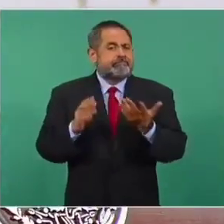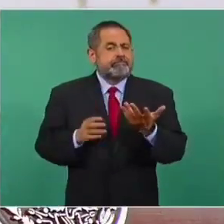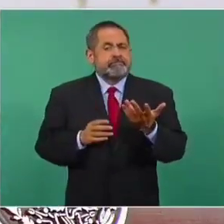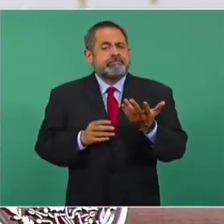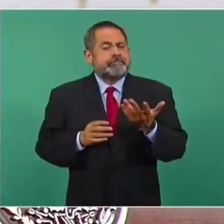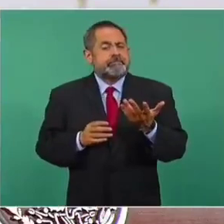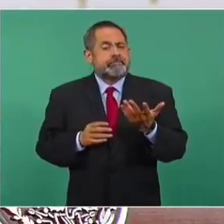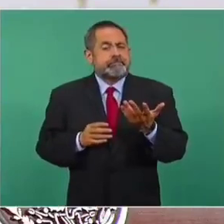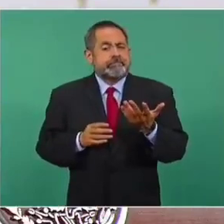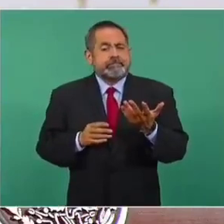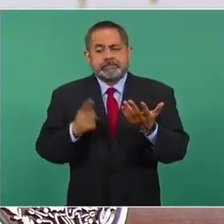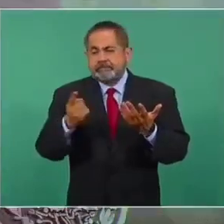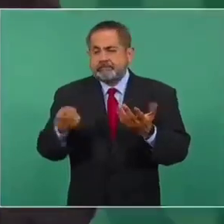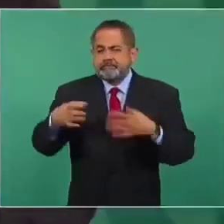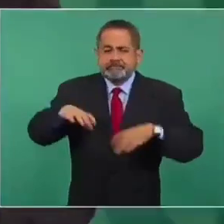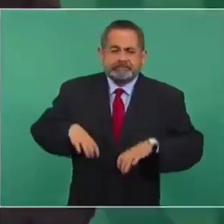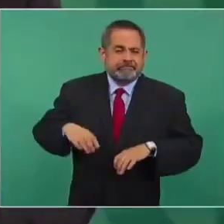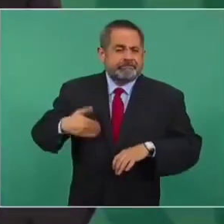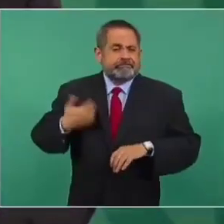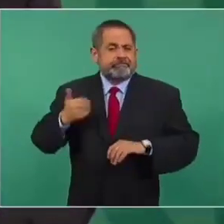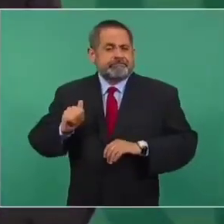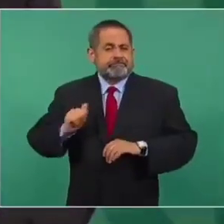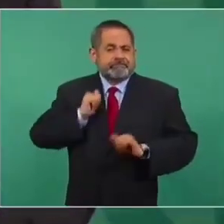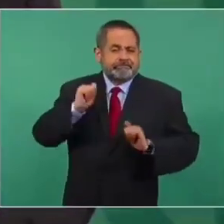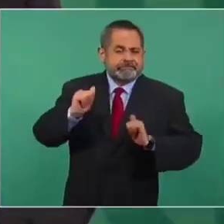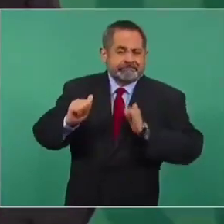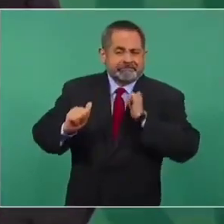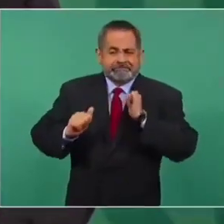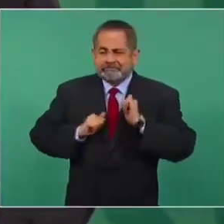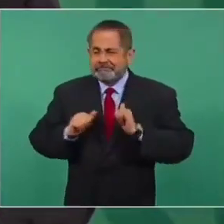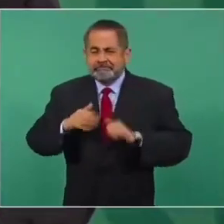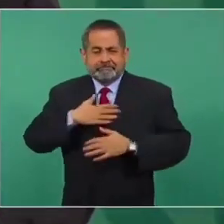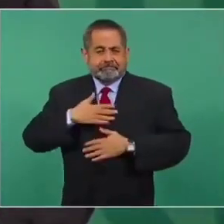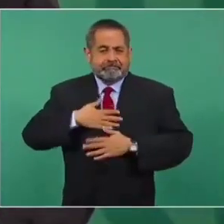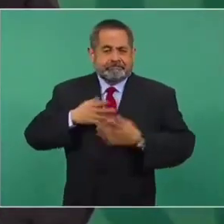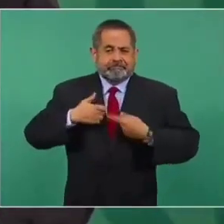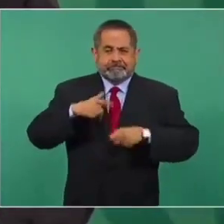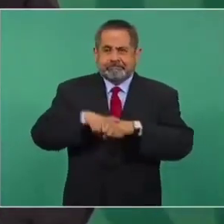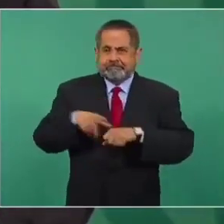beneficios personales